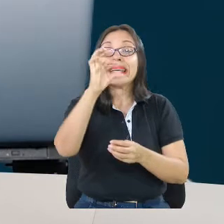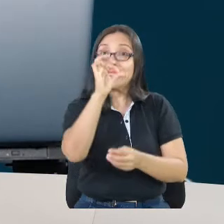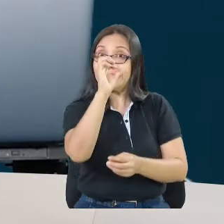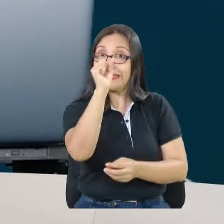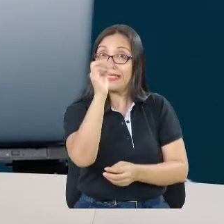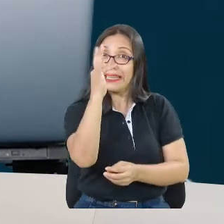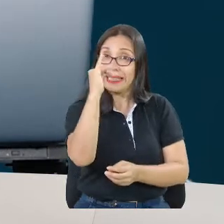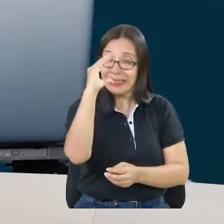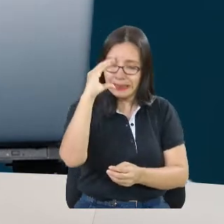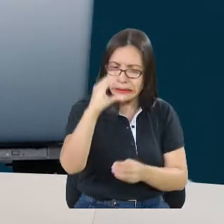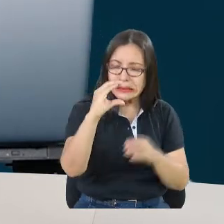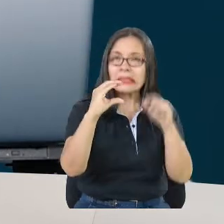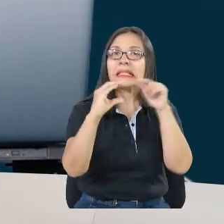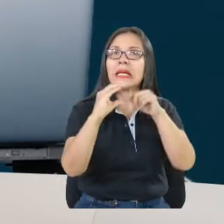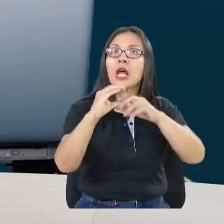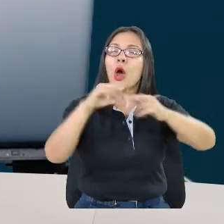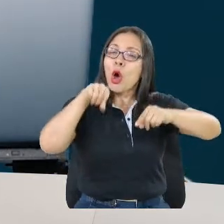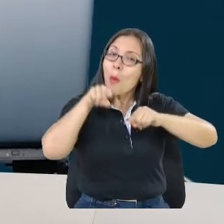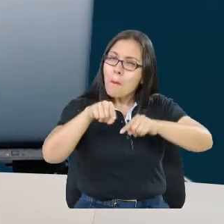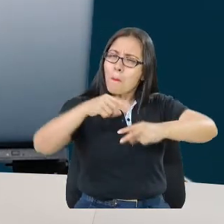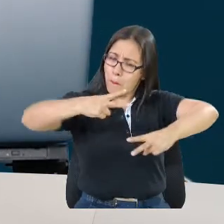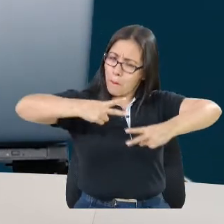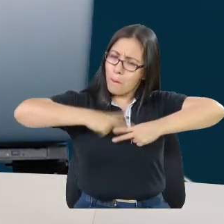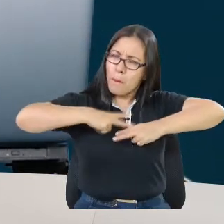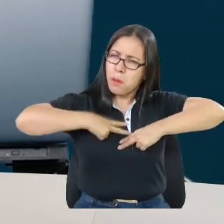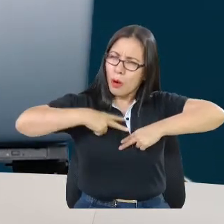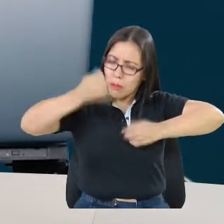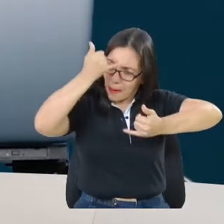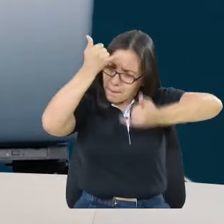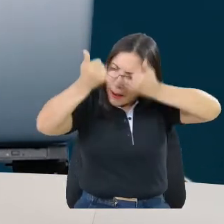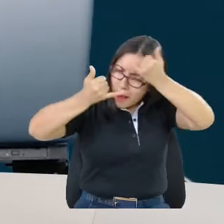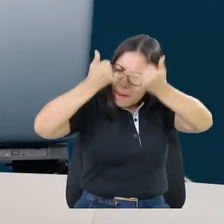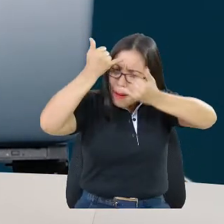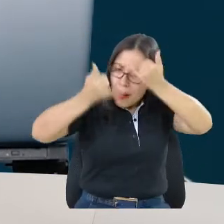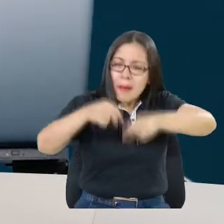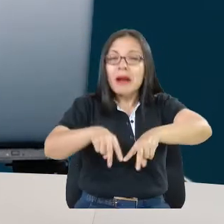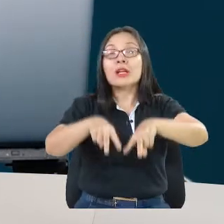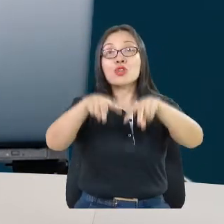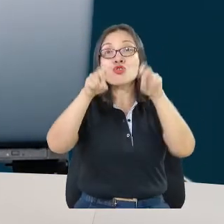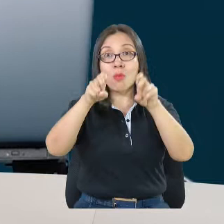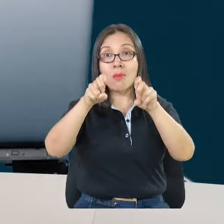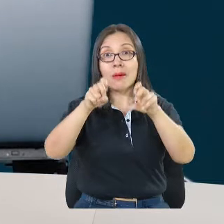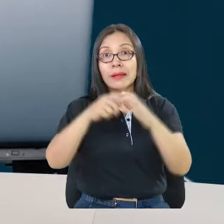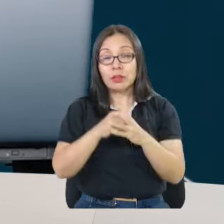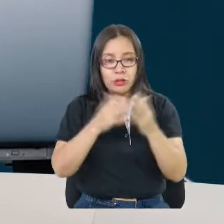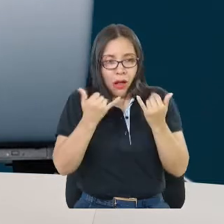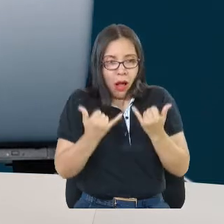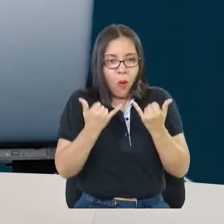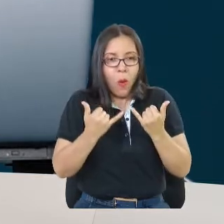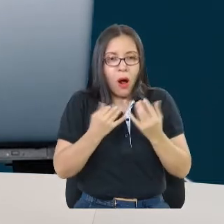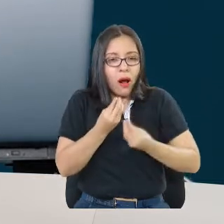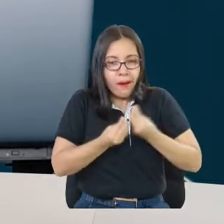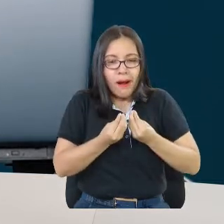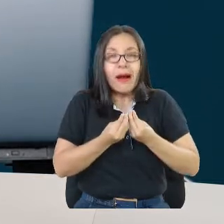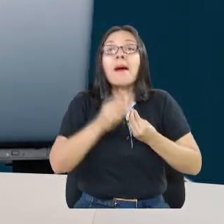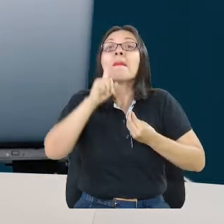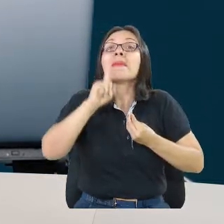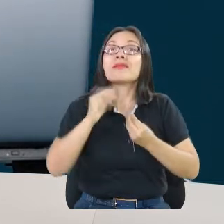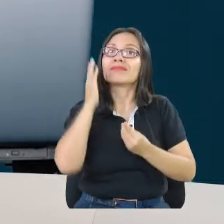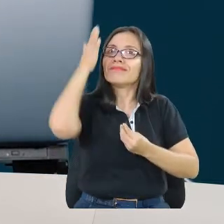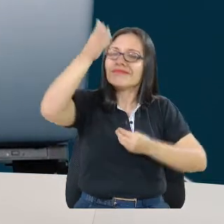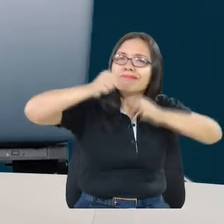podamos ampliar esa red que ya tienen otras entidades, también ampliarla y generar más datos que nos permitan